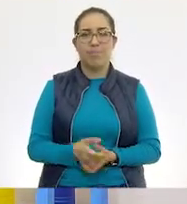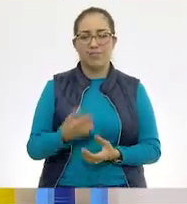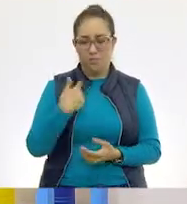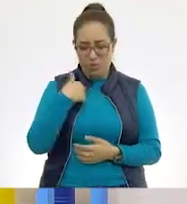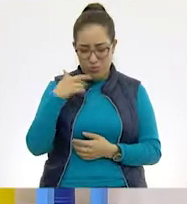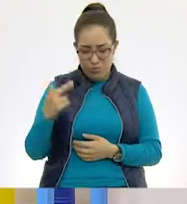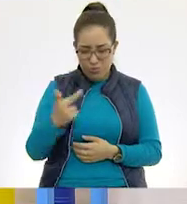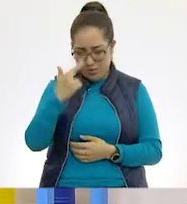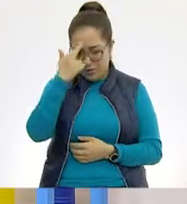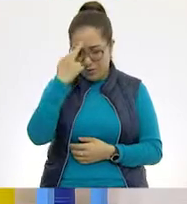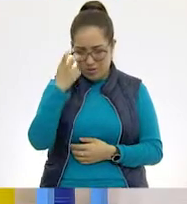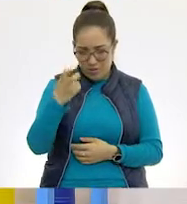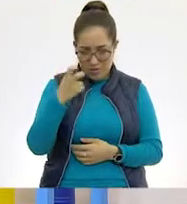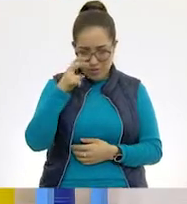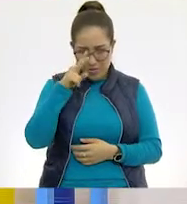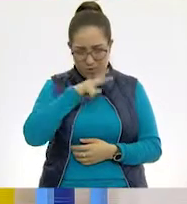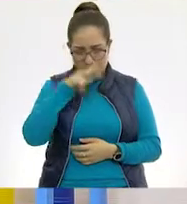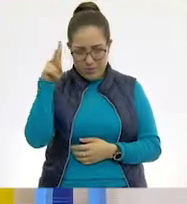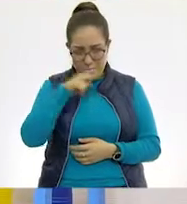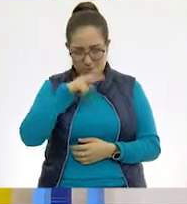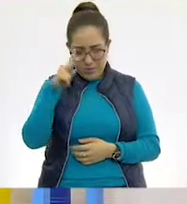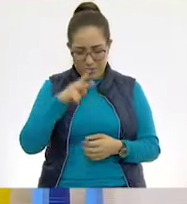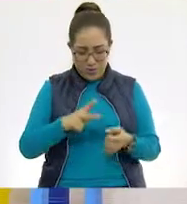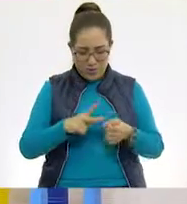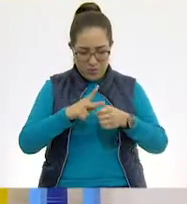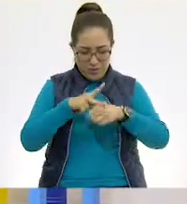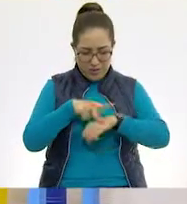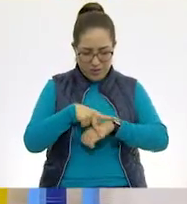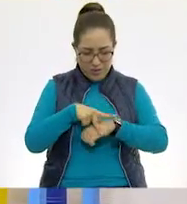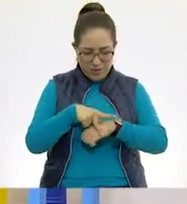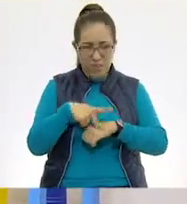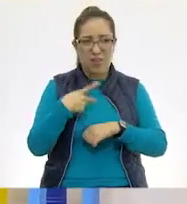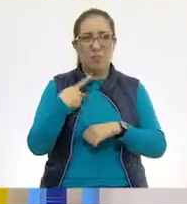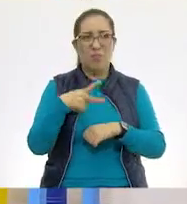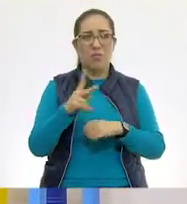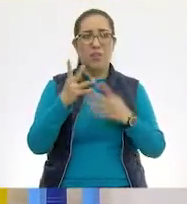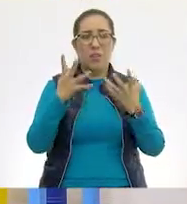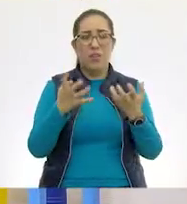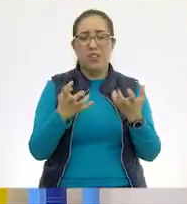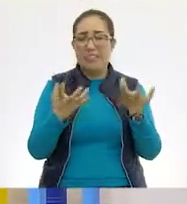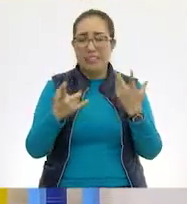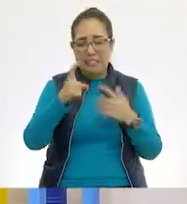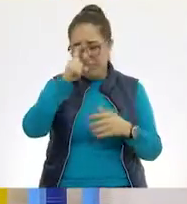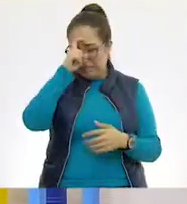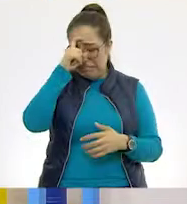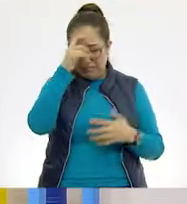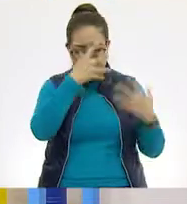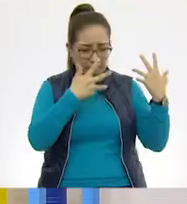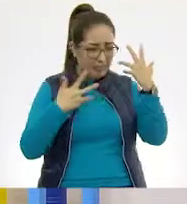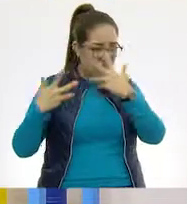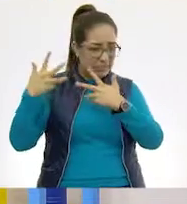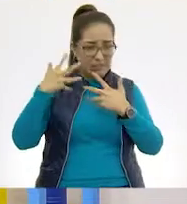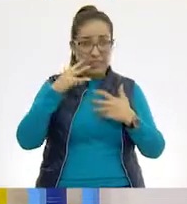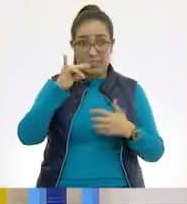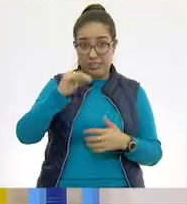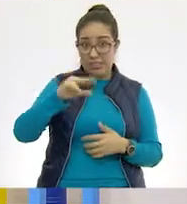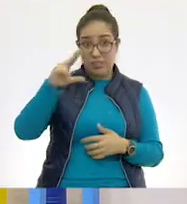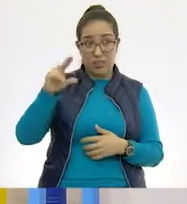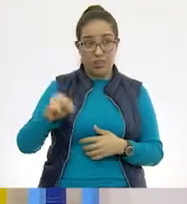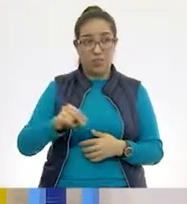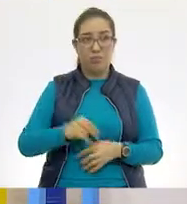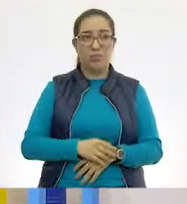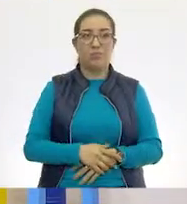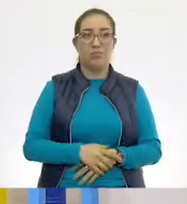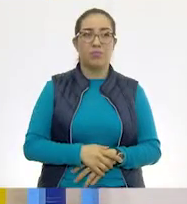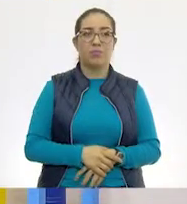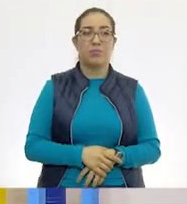yo me acuerdo que respirábamos por la piel, pero oye, entonces... ¿Eh? ¿Cierto? ¿Cierto?